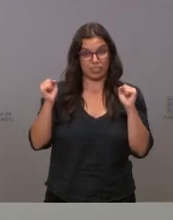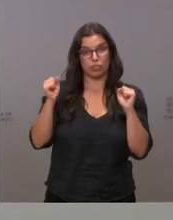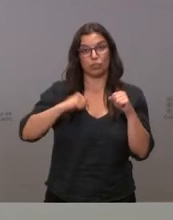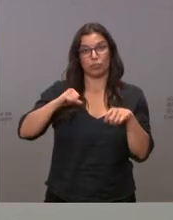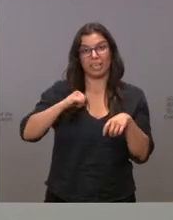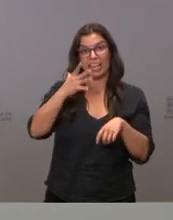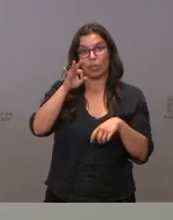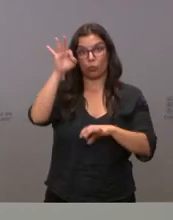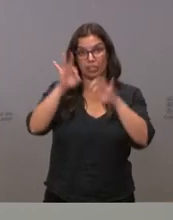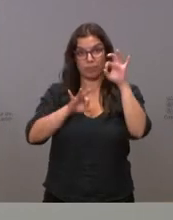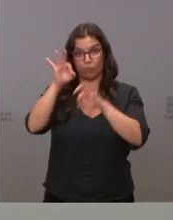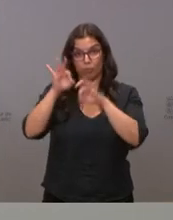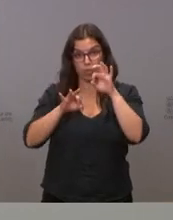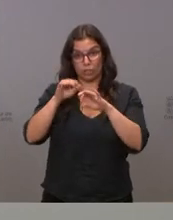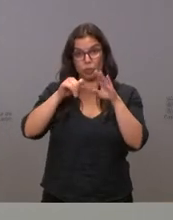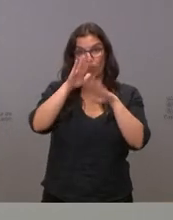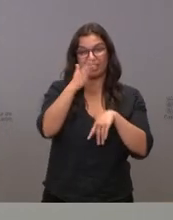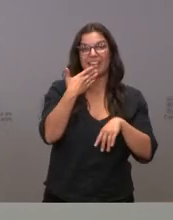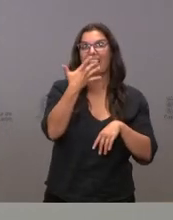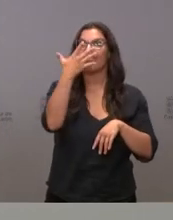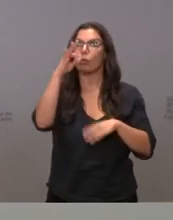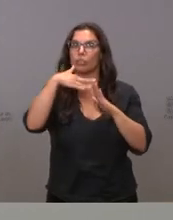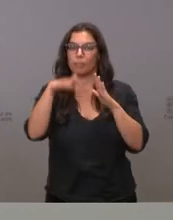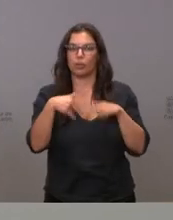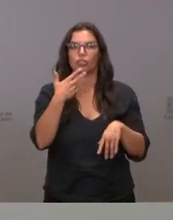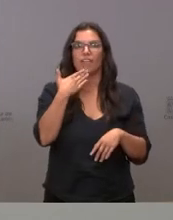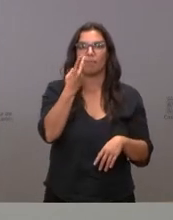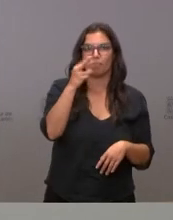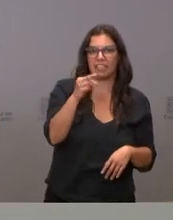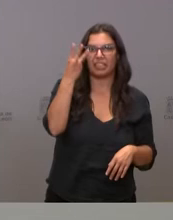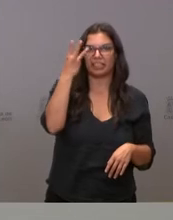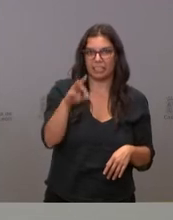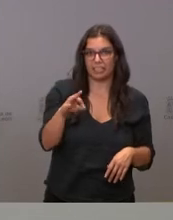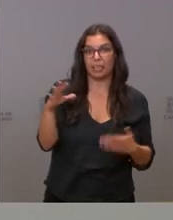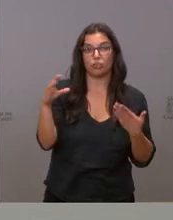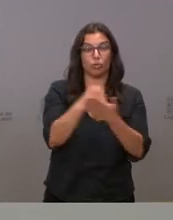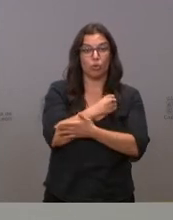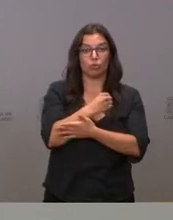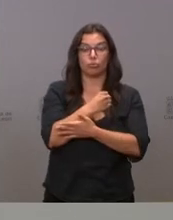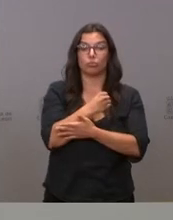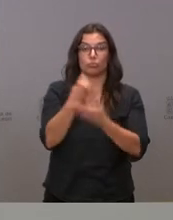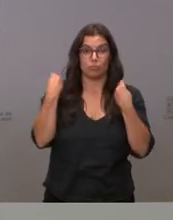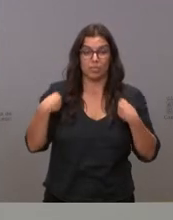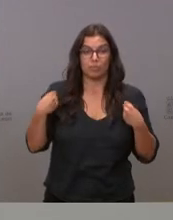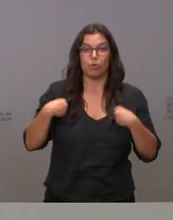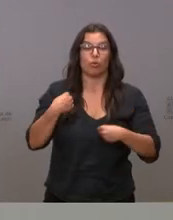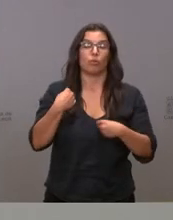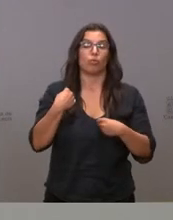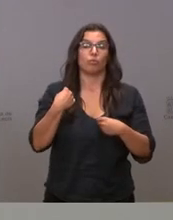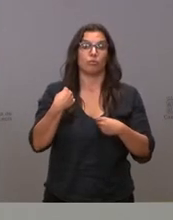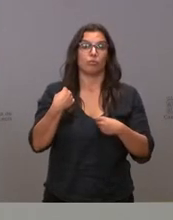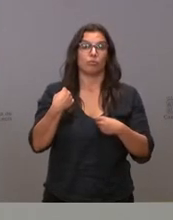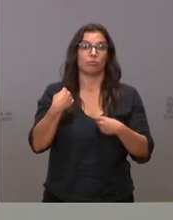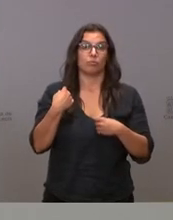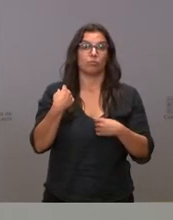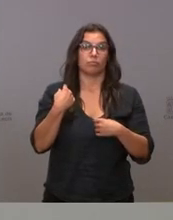menores de 50 años tenemos ingresos de 20 años de 30 años todos ellos por debajo del umbral